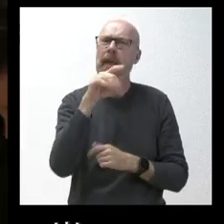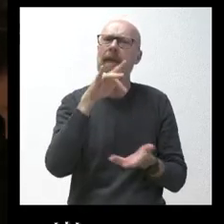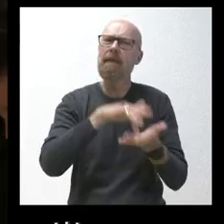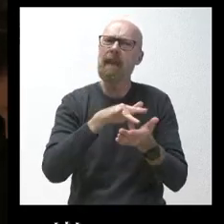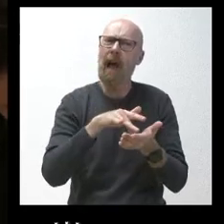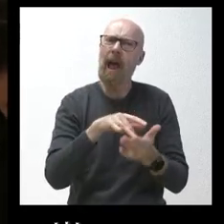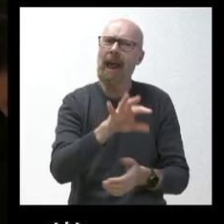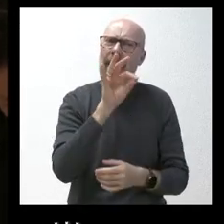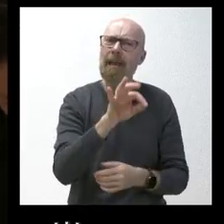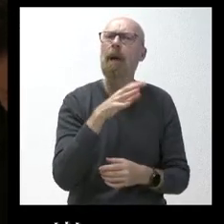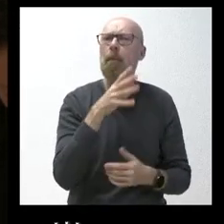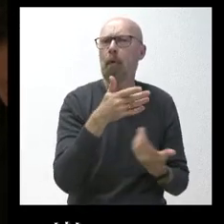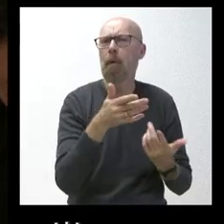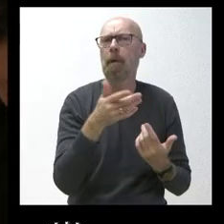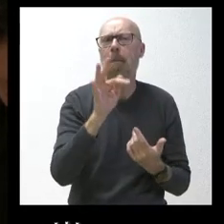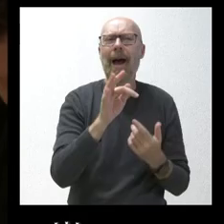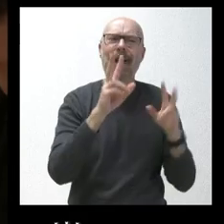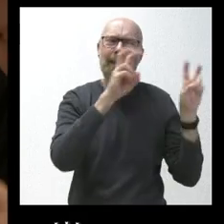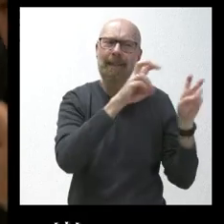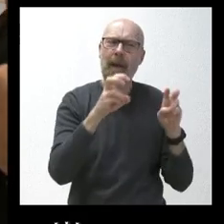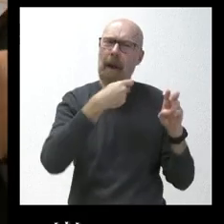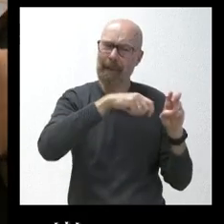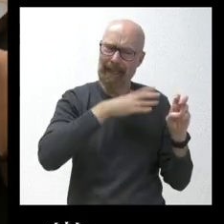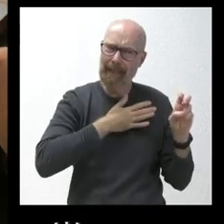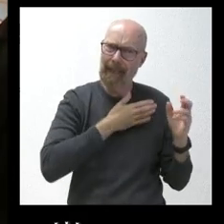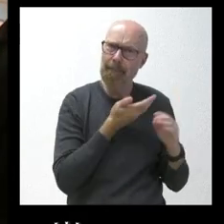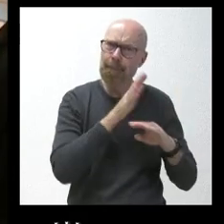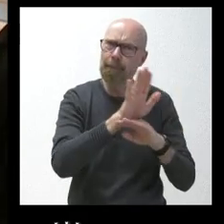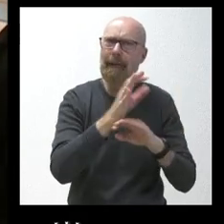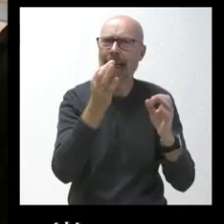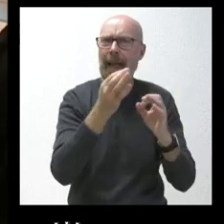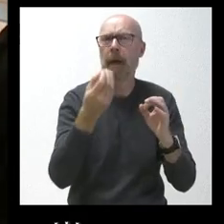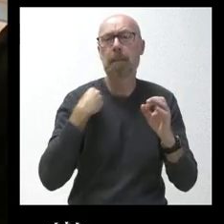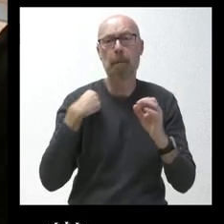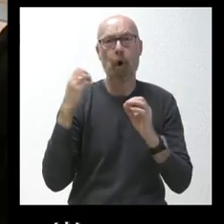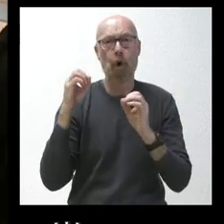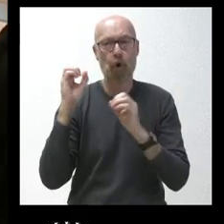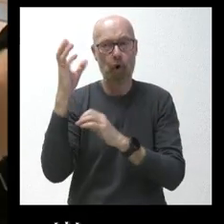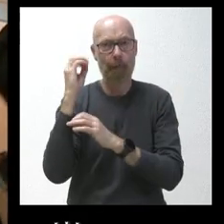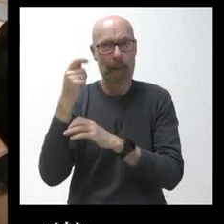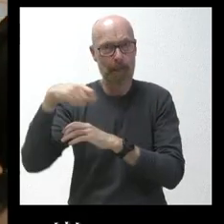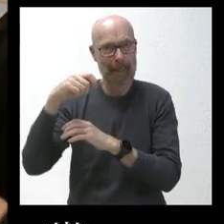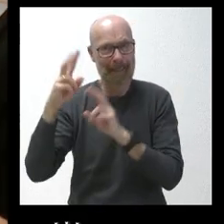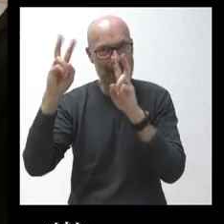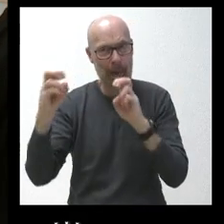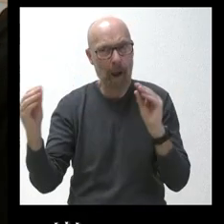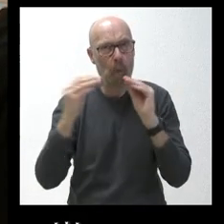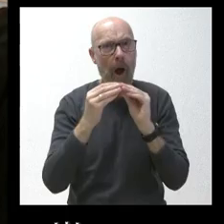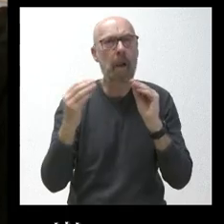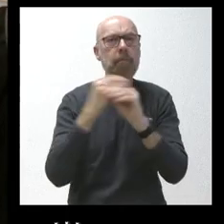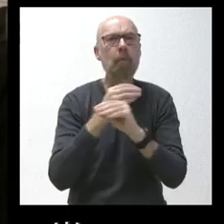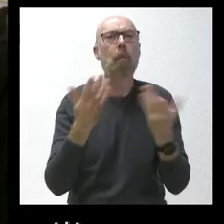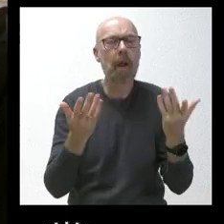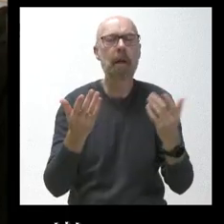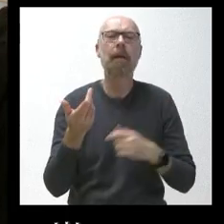asuntos va a llevar el presidente. Si va a llevar los mismos que plantean para la conferencia de presidentes. Y, en segundo lugar, sobre la reunión que va a mantener